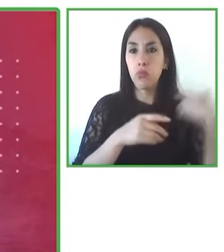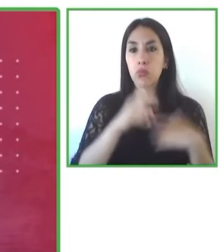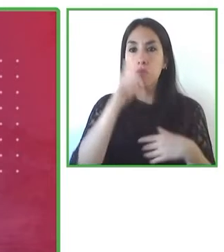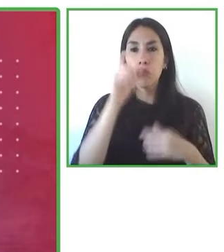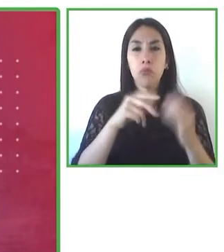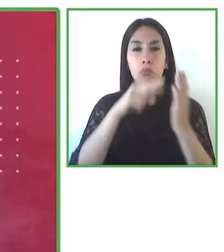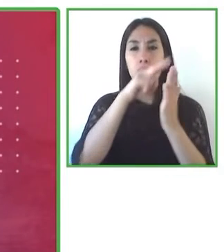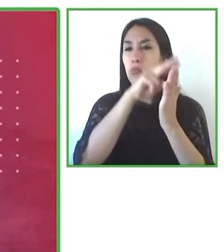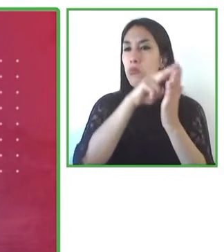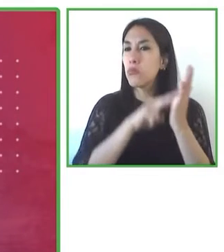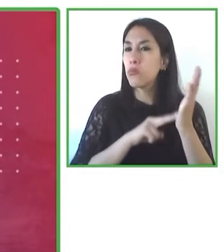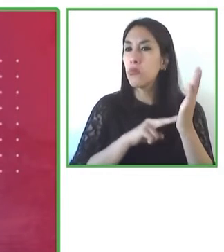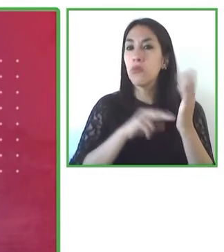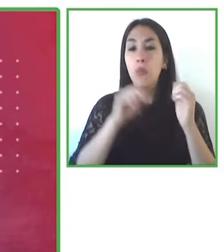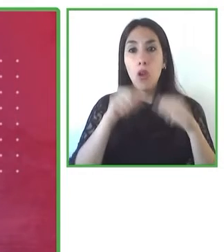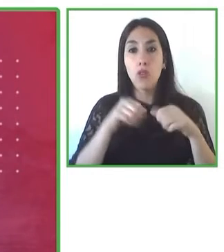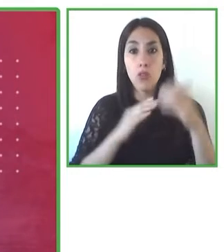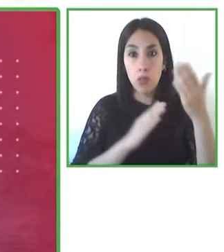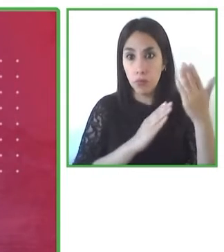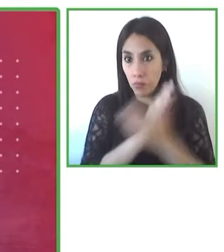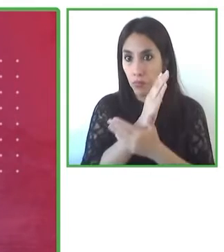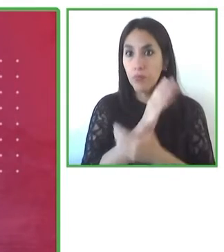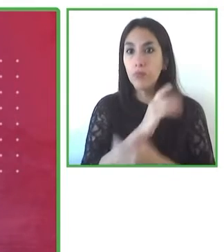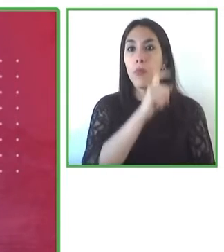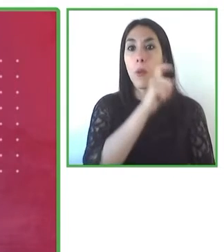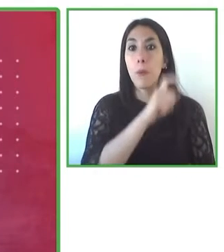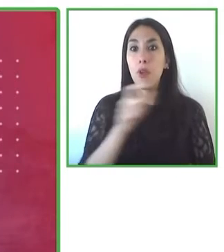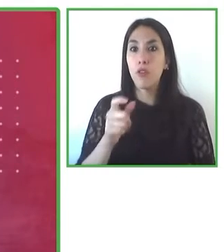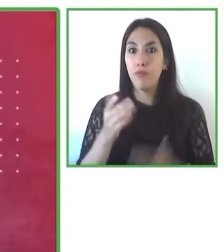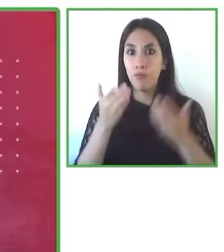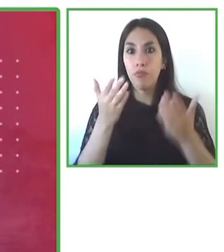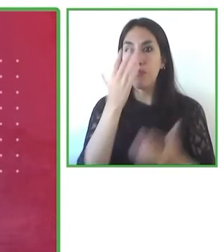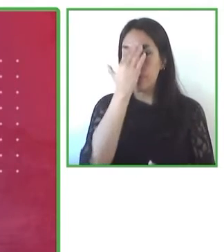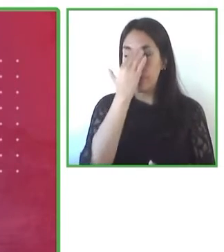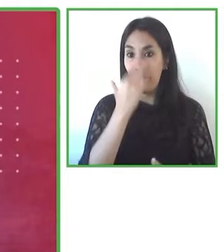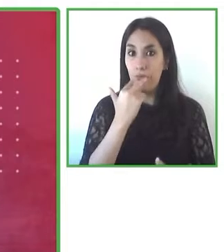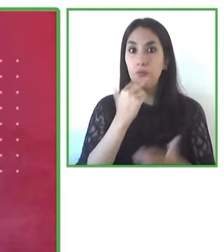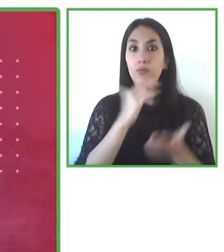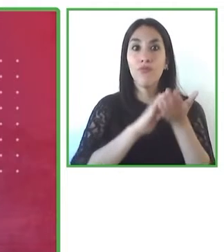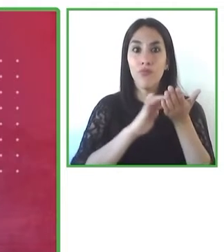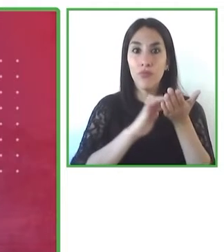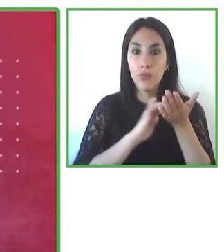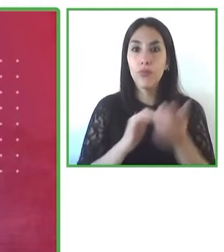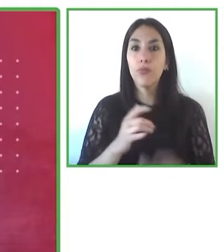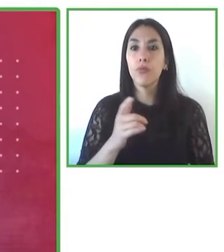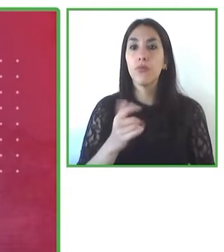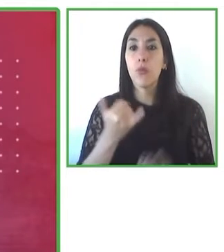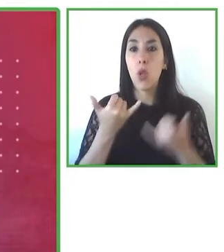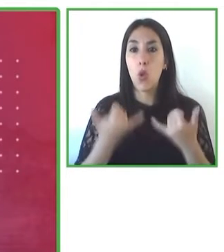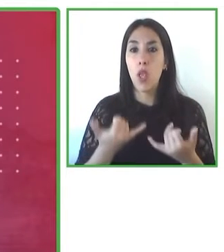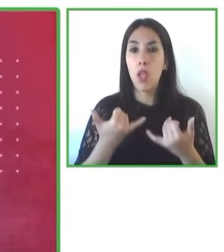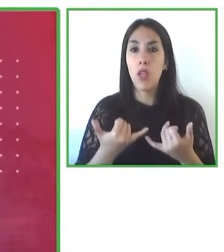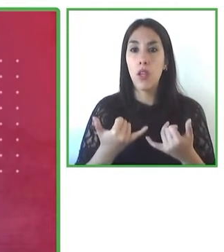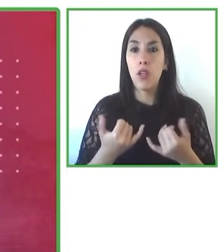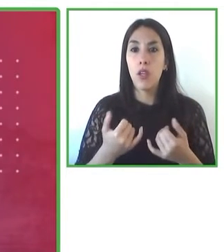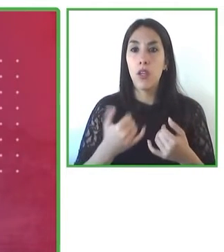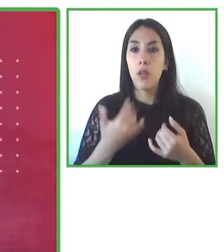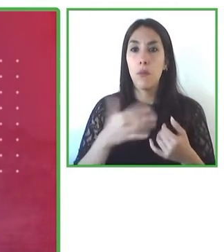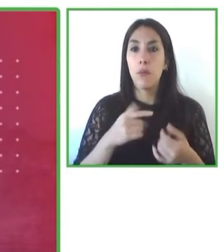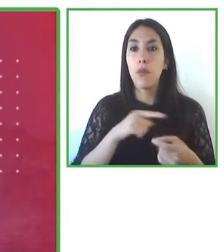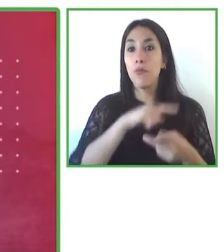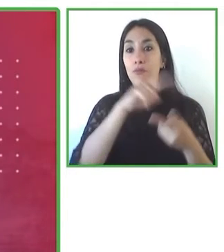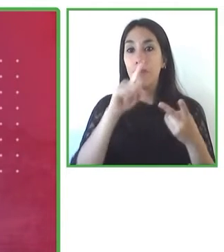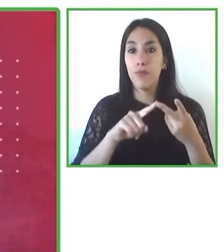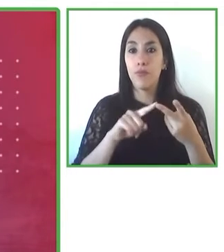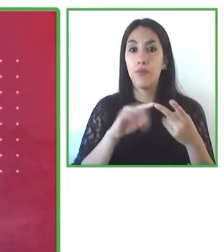y la tecnología digital nos daba la posibilidad de, a través del escáner, a través de alianzas con editoriales, con autores, empezar a pensar